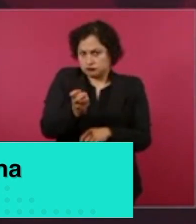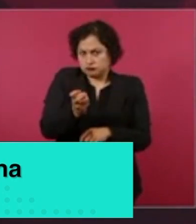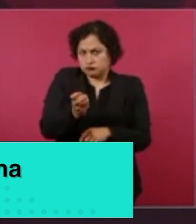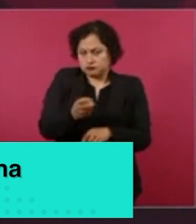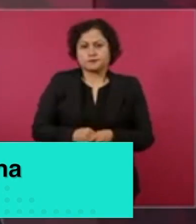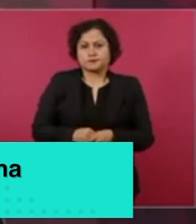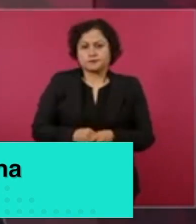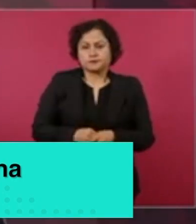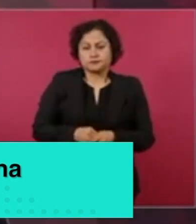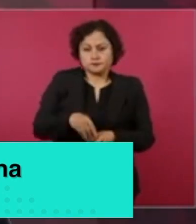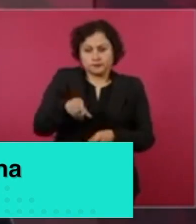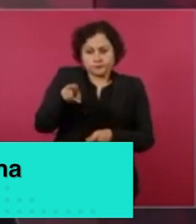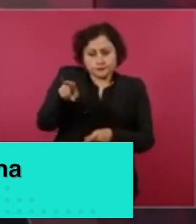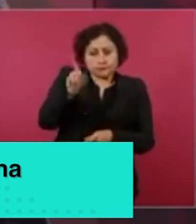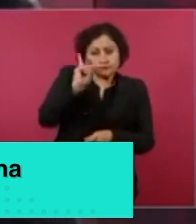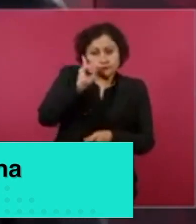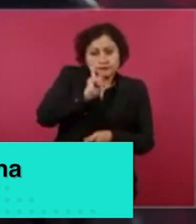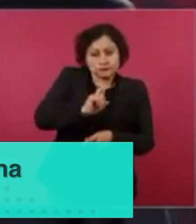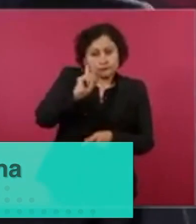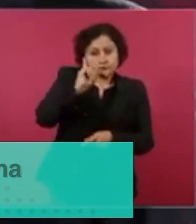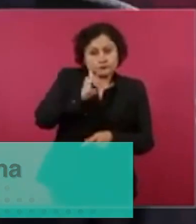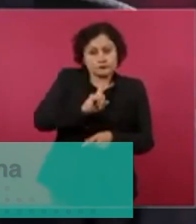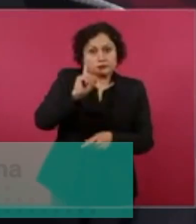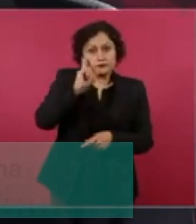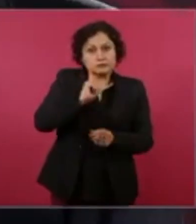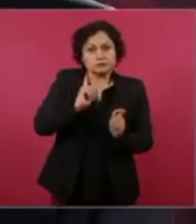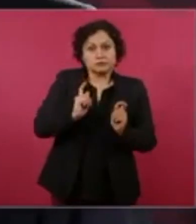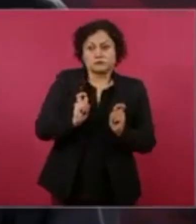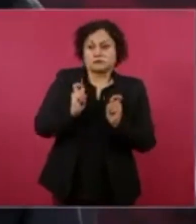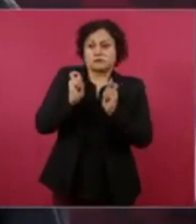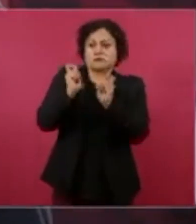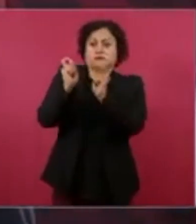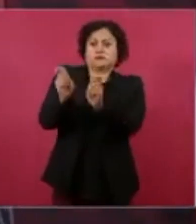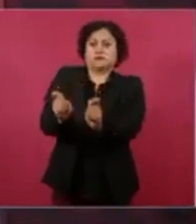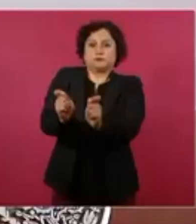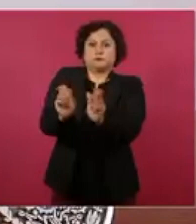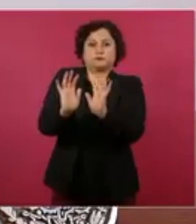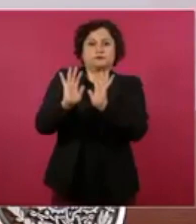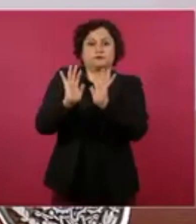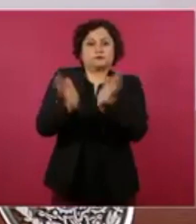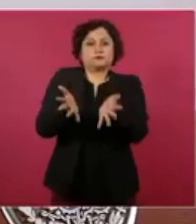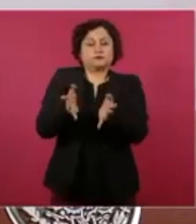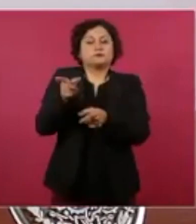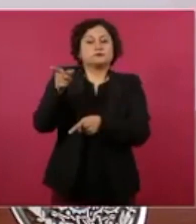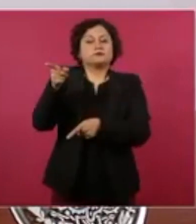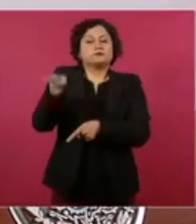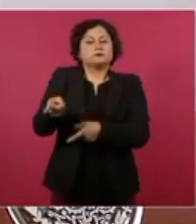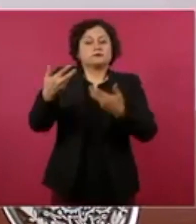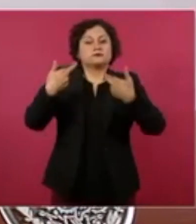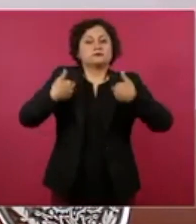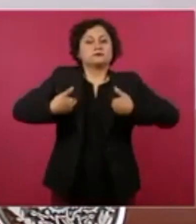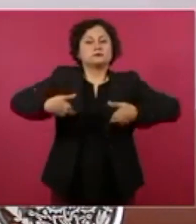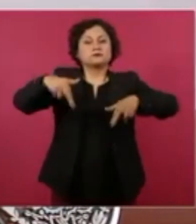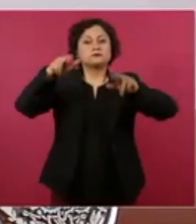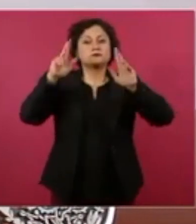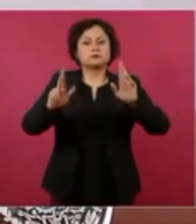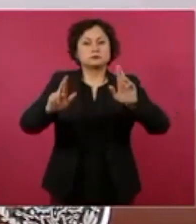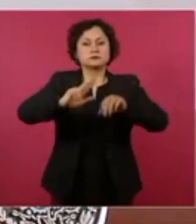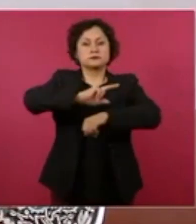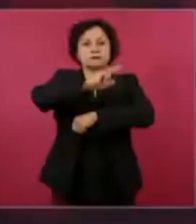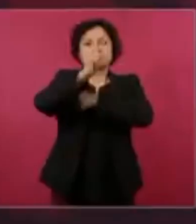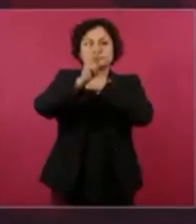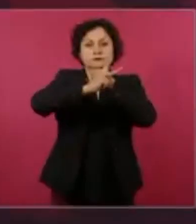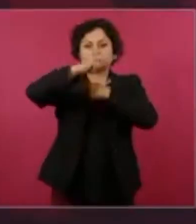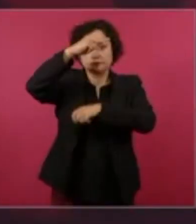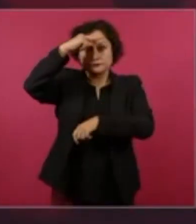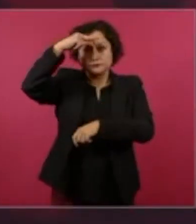no tendrá nada que ver con la política en México, pues confía que Claudia Sheinbaum impulse con liderazgo, fuerza, corazón e inteligencia